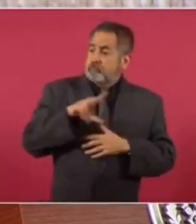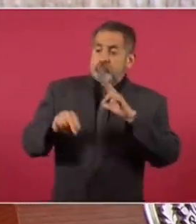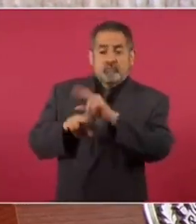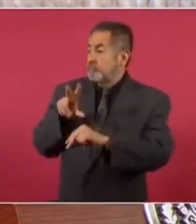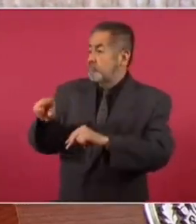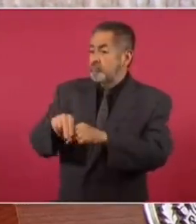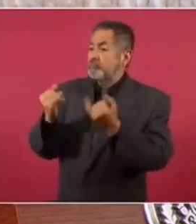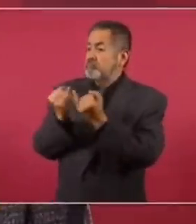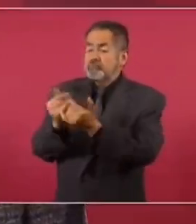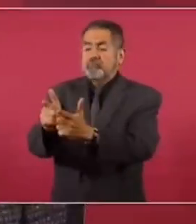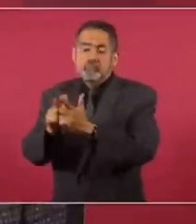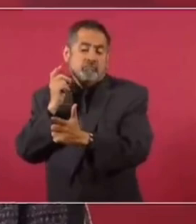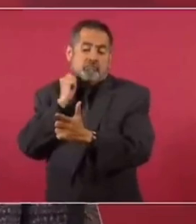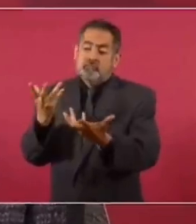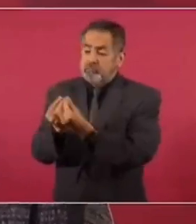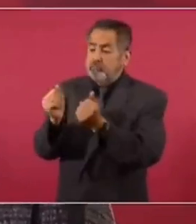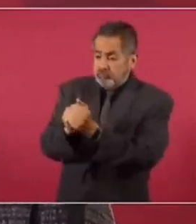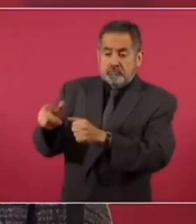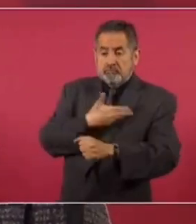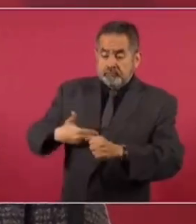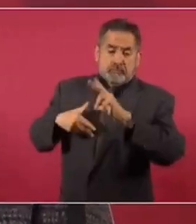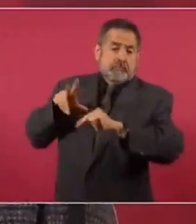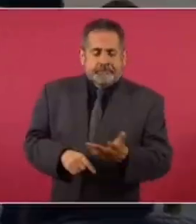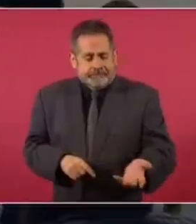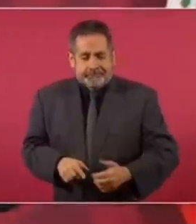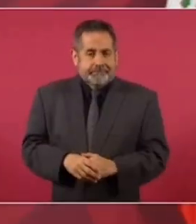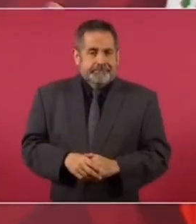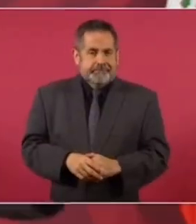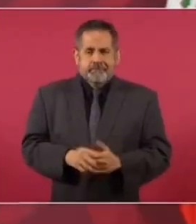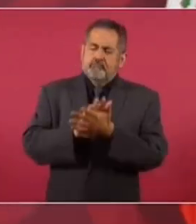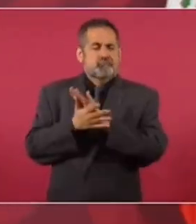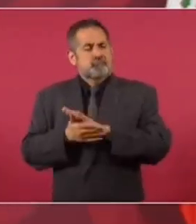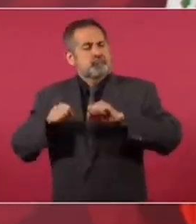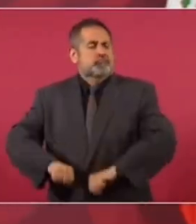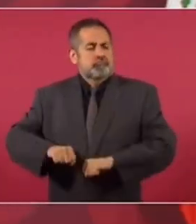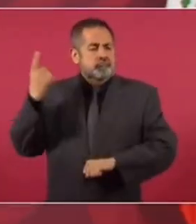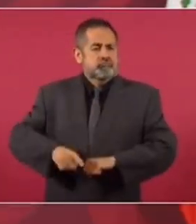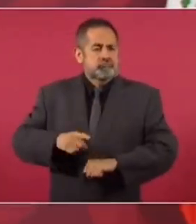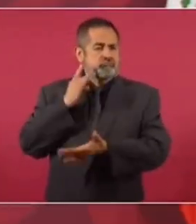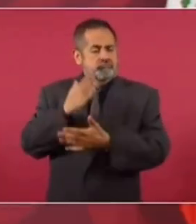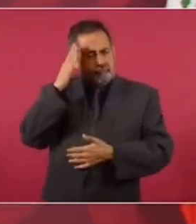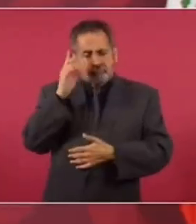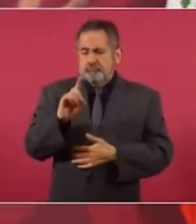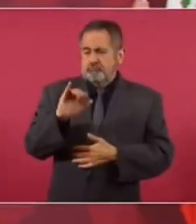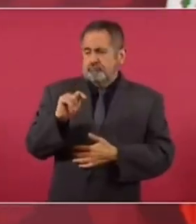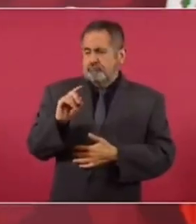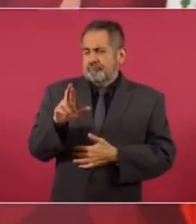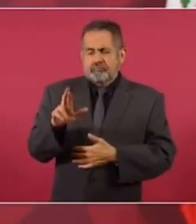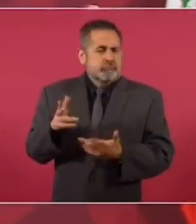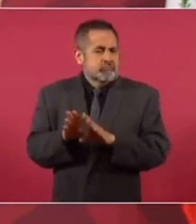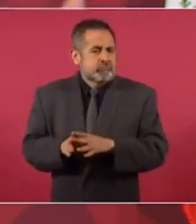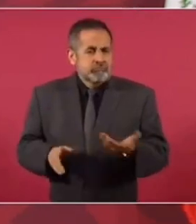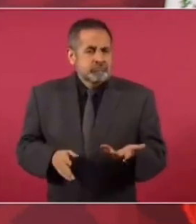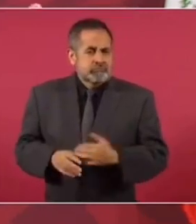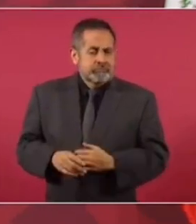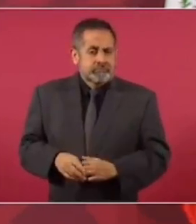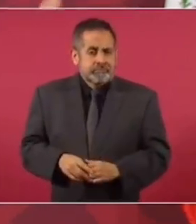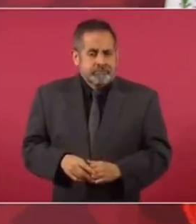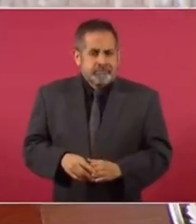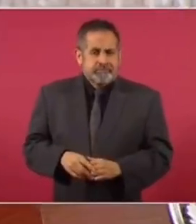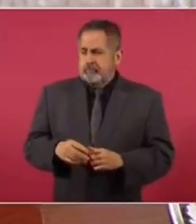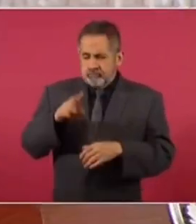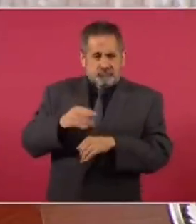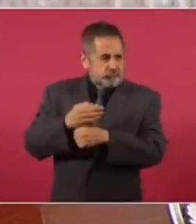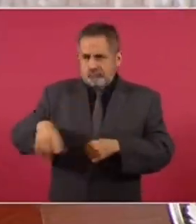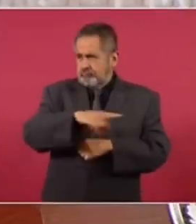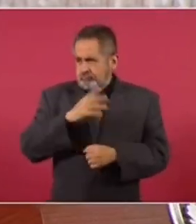presidente porque se va a volver dictador. ¡Ay, manita! ¿Cómo se vuelve dictador un presidente en estas condiciones, con